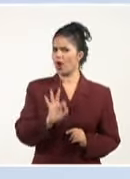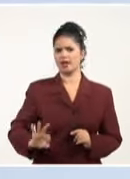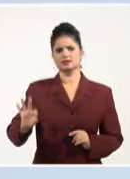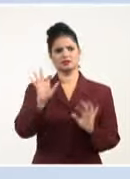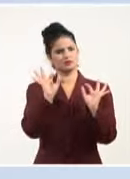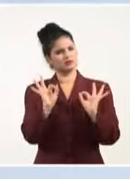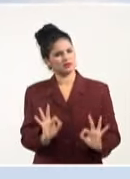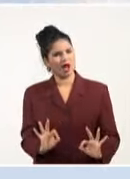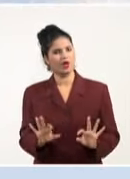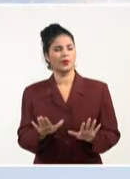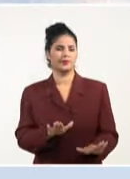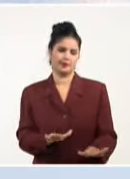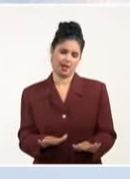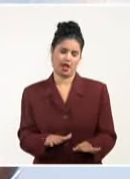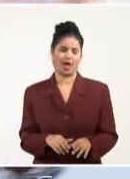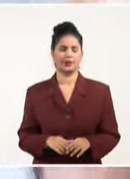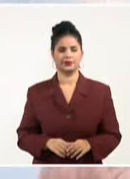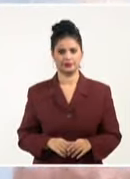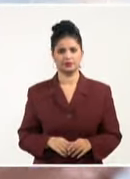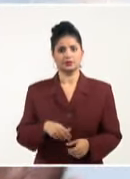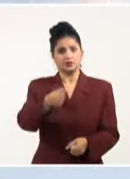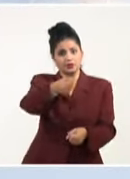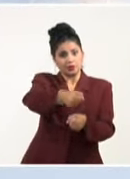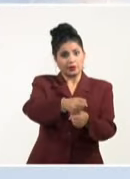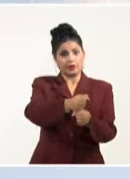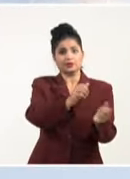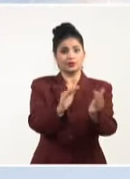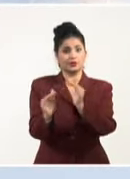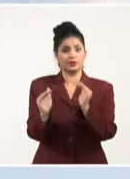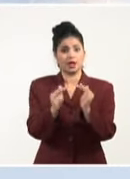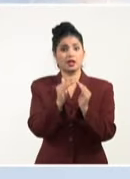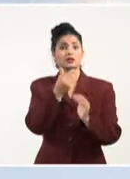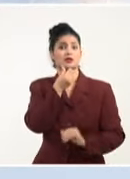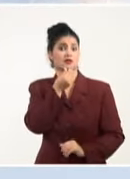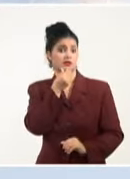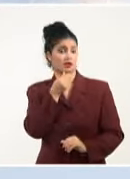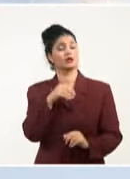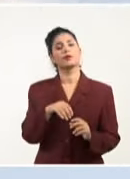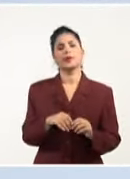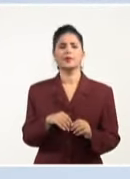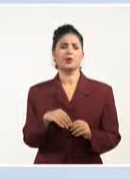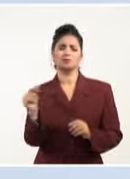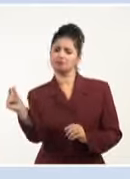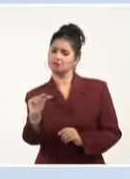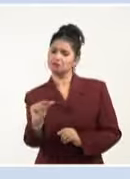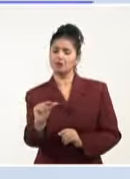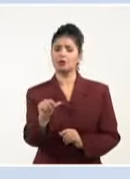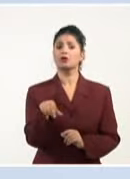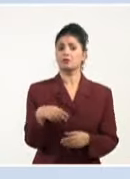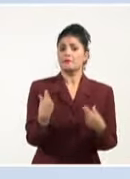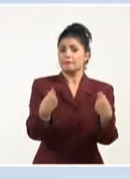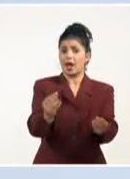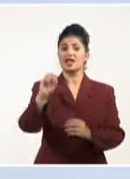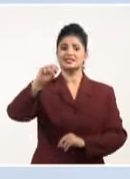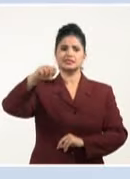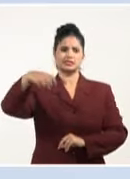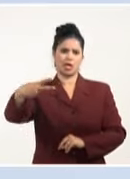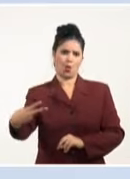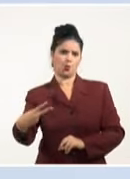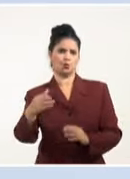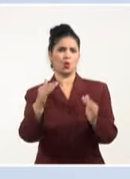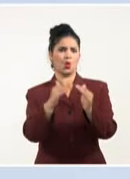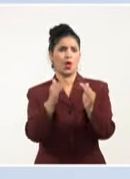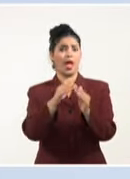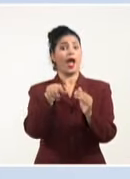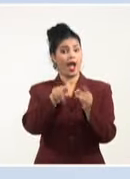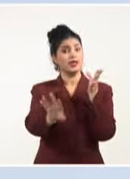remodelación de los hogares de ancianos. Próximamente vamos a tener entregado el segundo hogar de ancianos más importante del país, que es